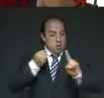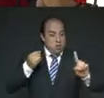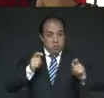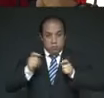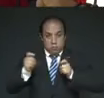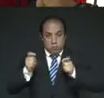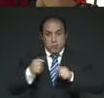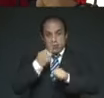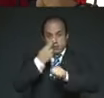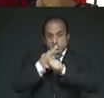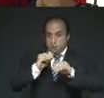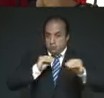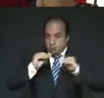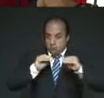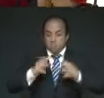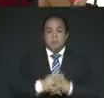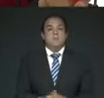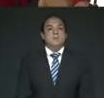de la Secretaría de Movilidad.